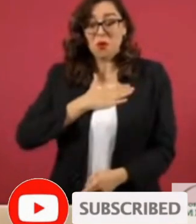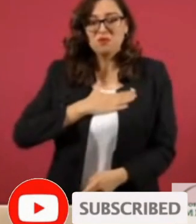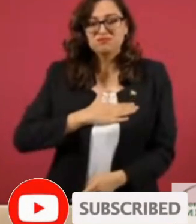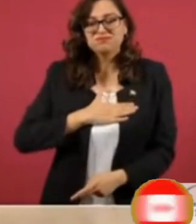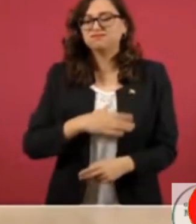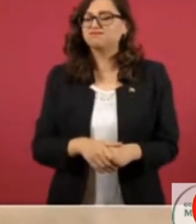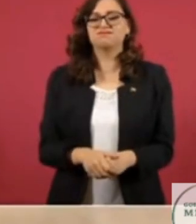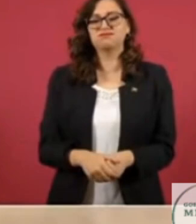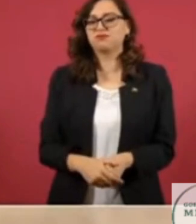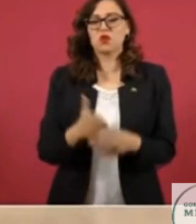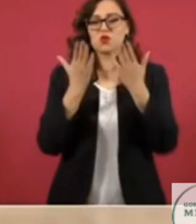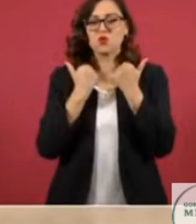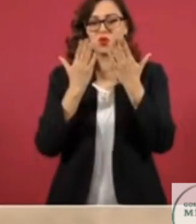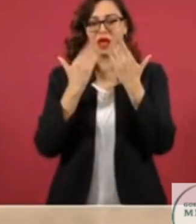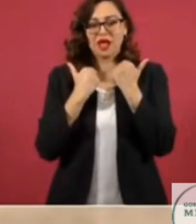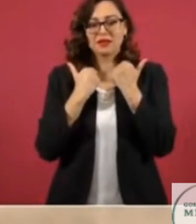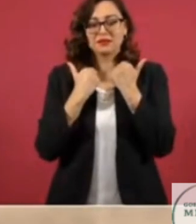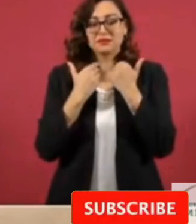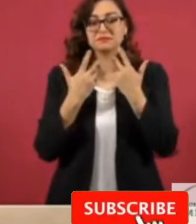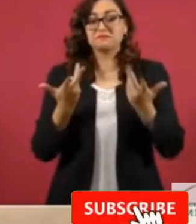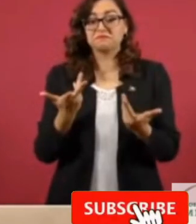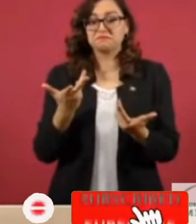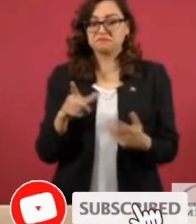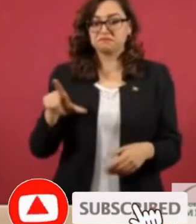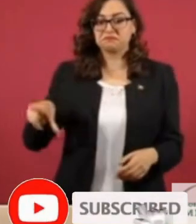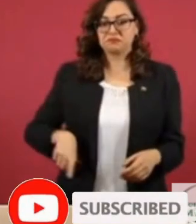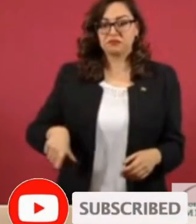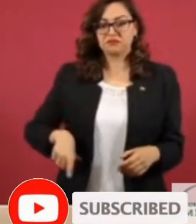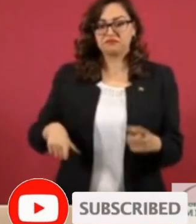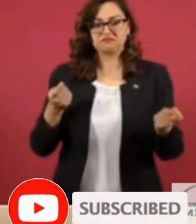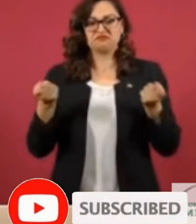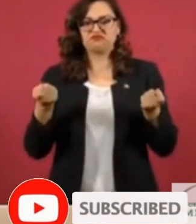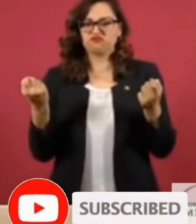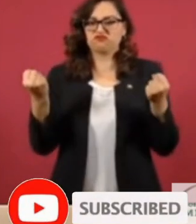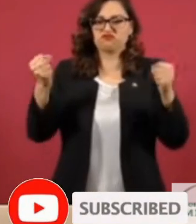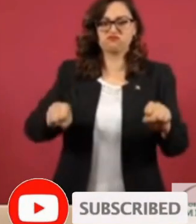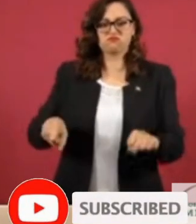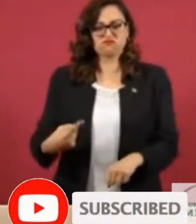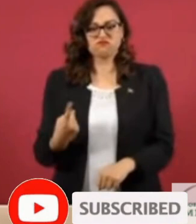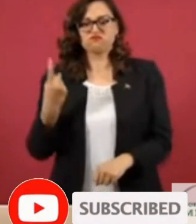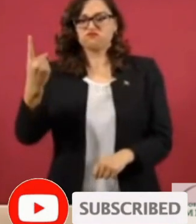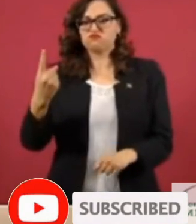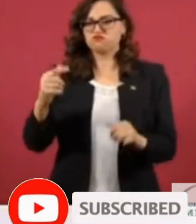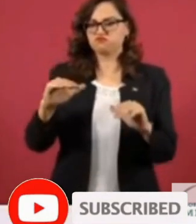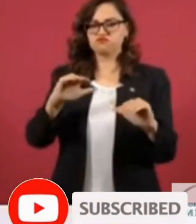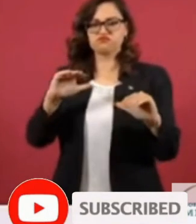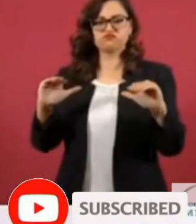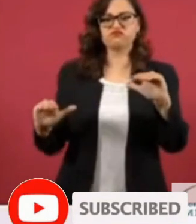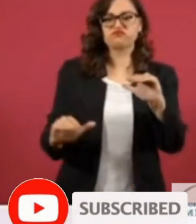Gobernar no debe ser un ejercicio de hegemonía o de dominio,